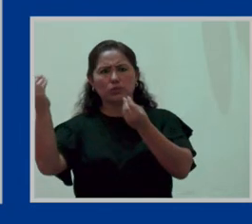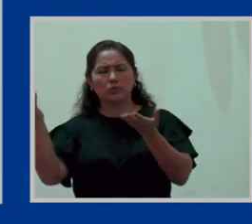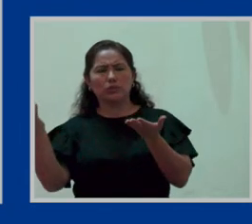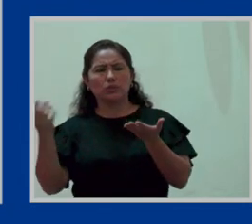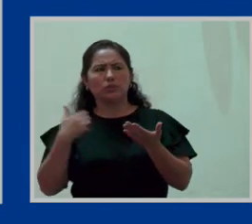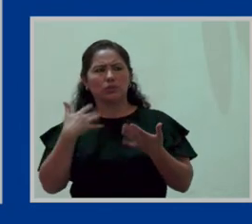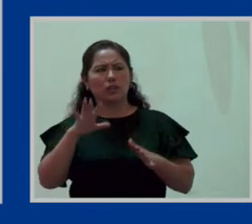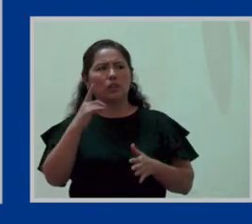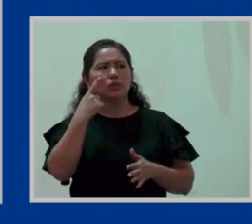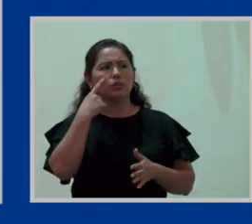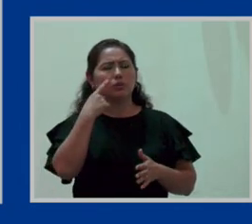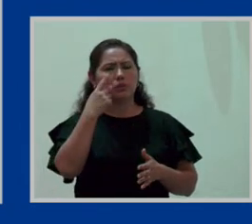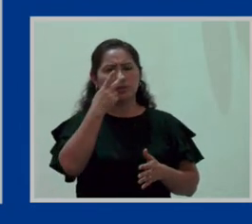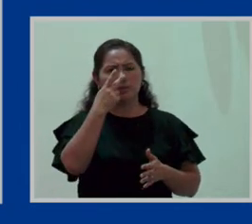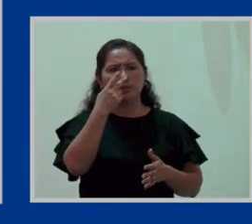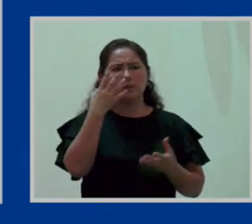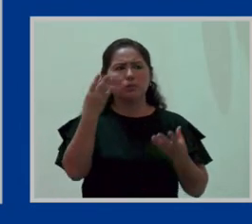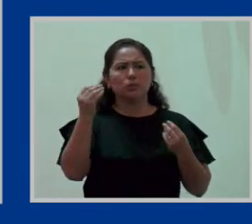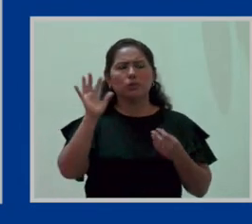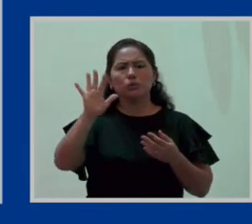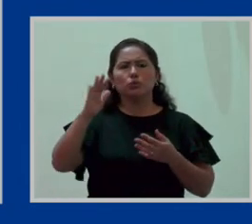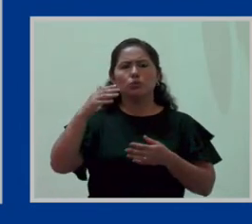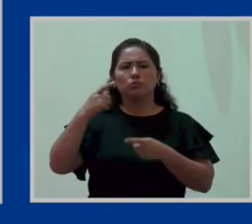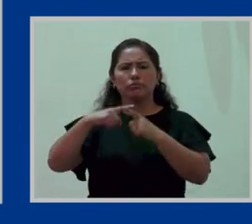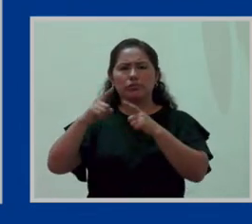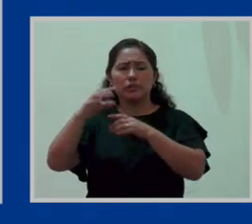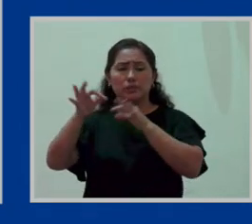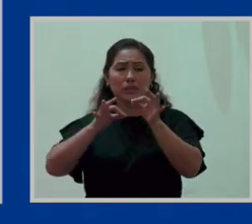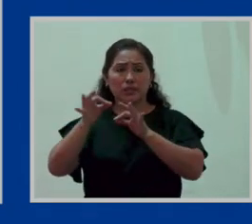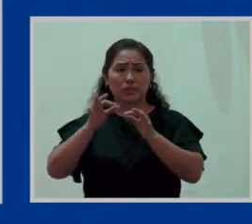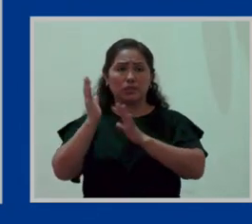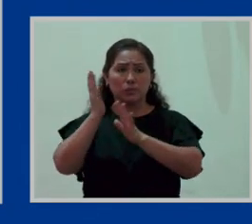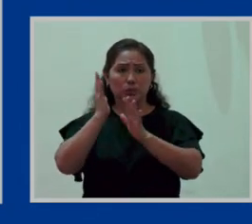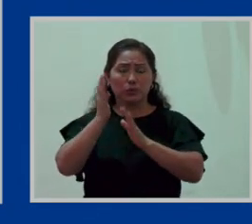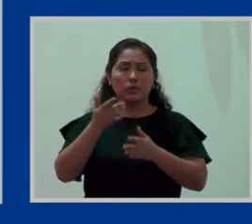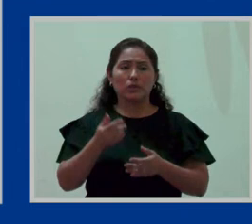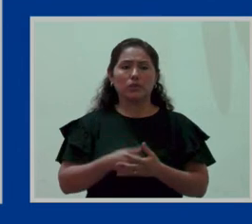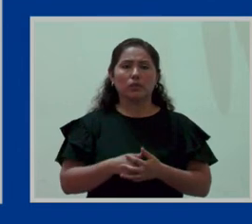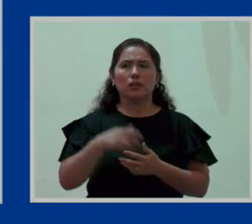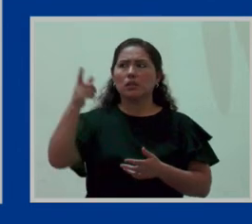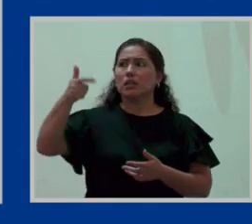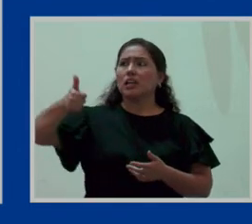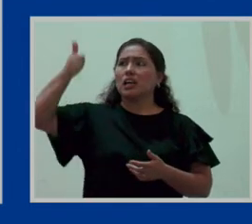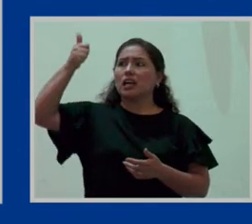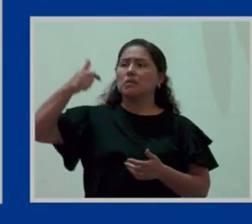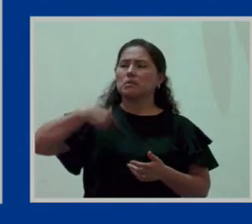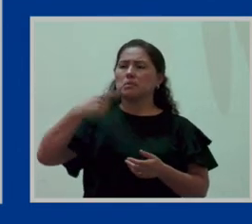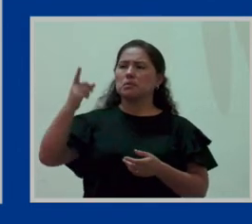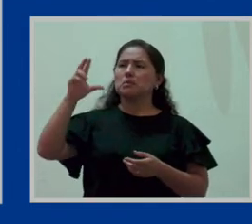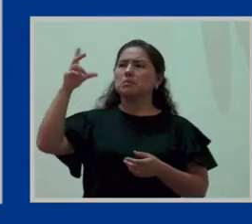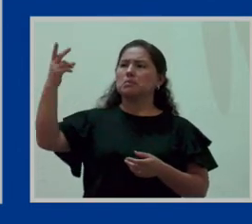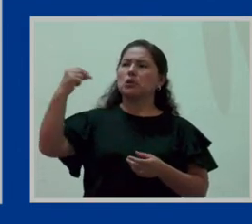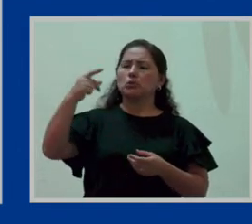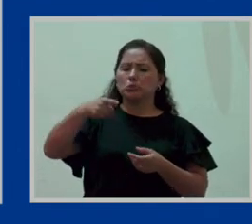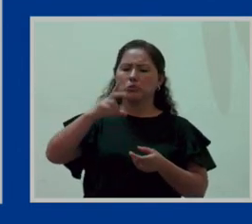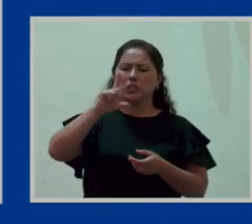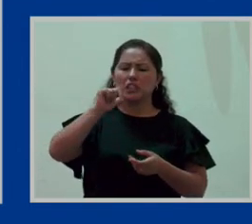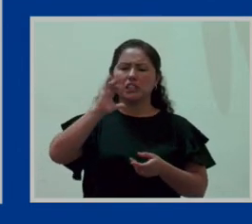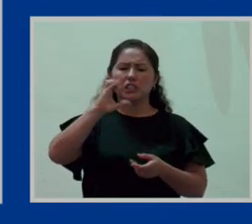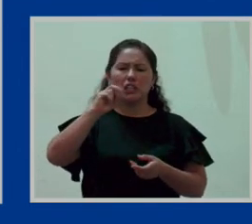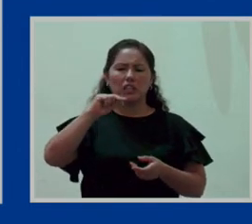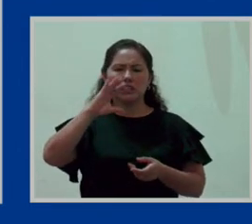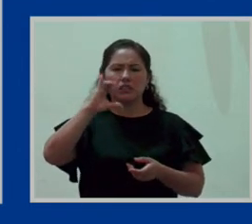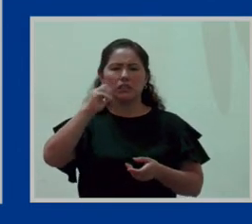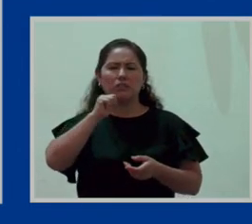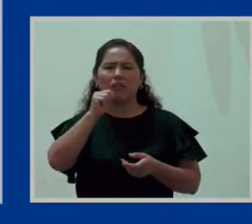conocido en esta parte de la exposición. Si mi empleador me niega cualquiera de esas licencias, puedo presentar mi